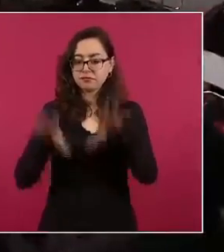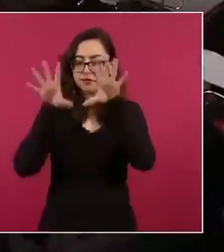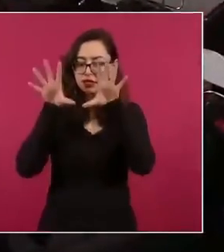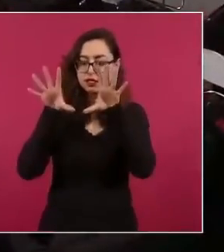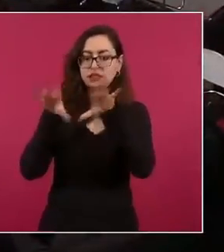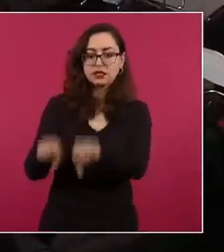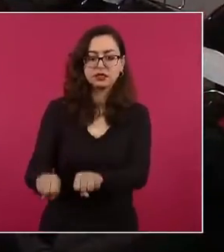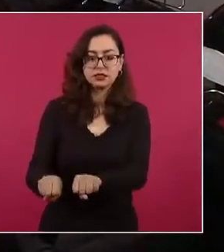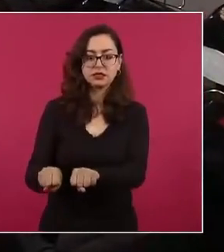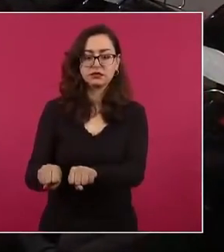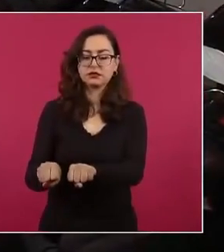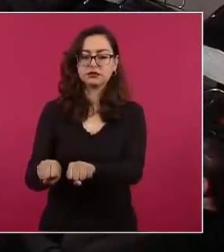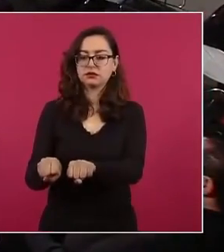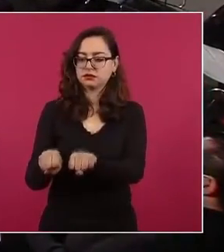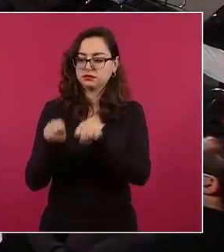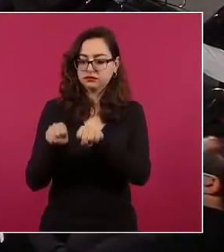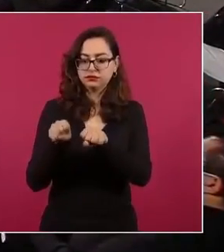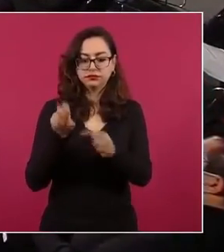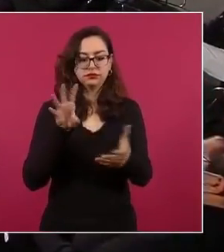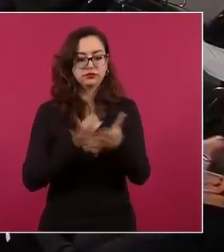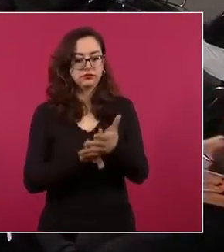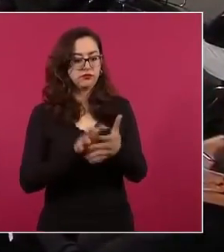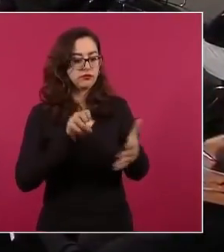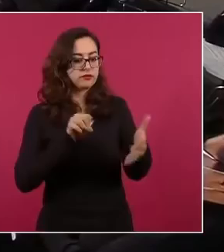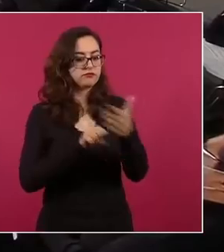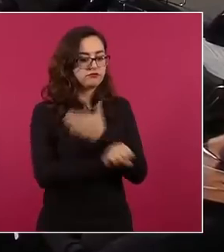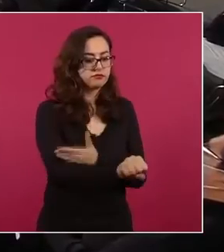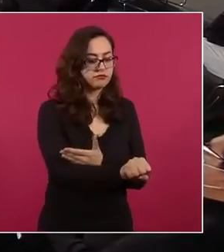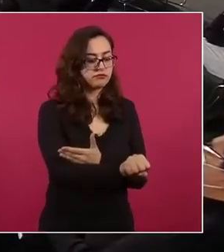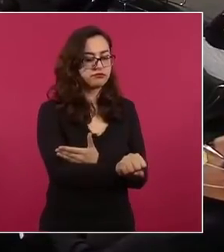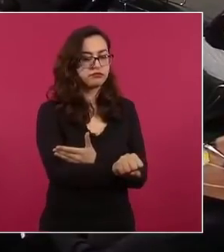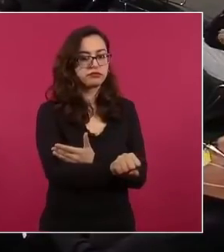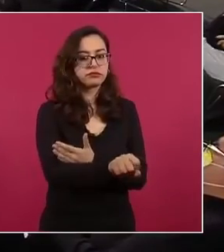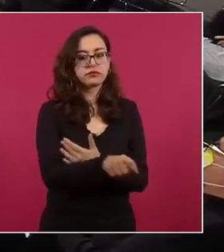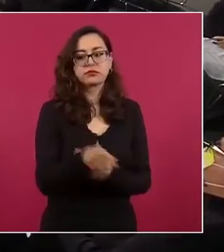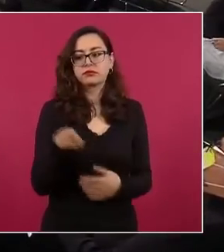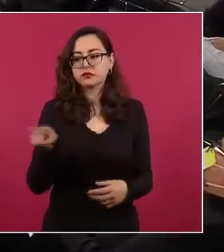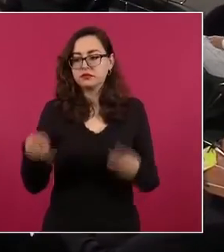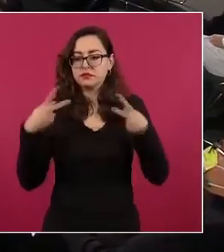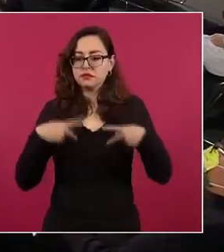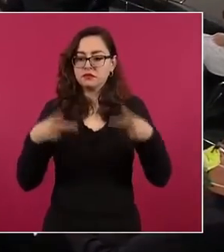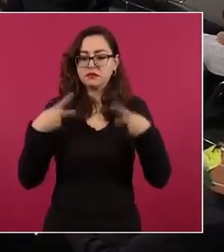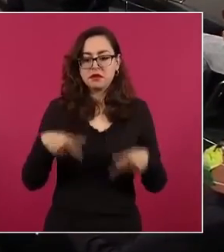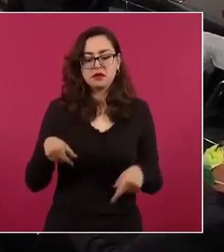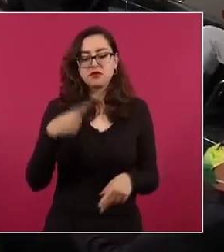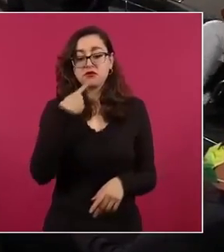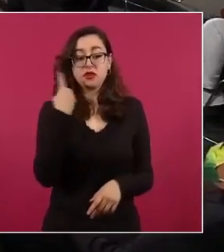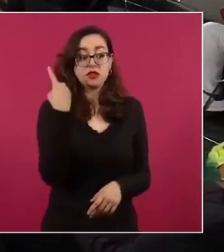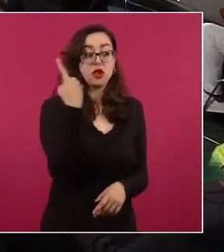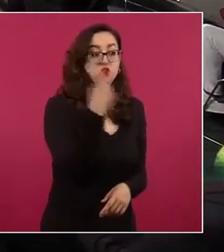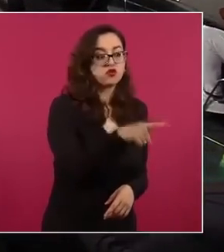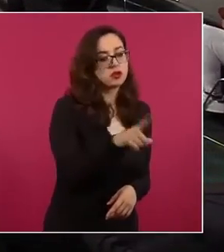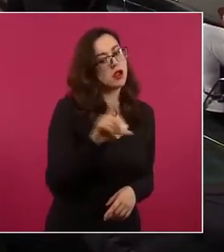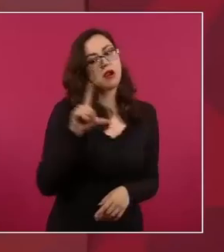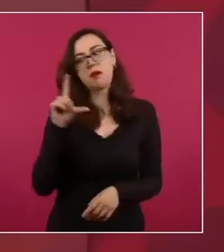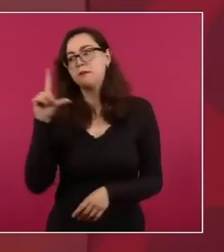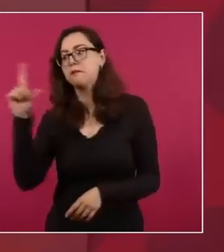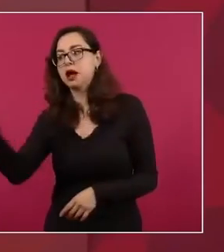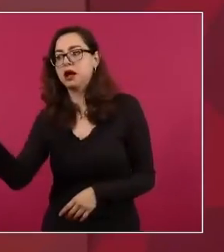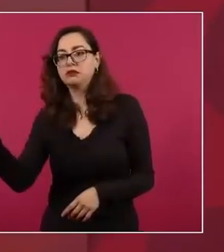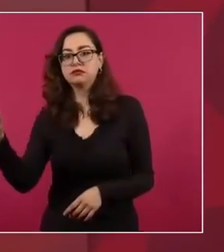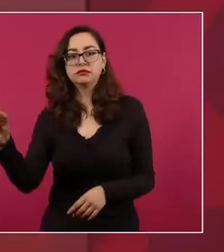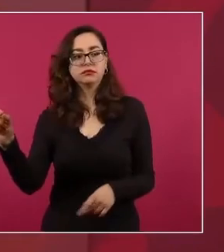el que acusó no ha regresado a su casa y ya está libre el acusado?